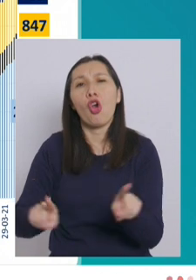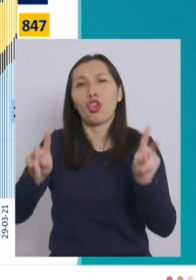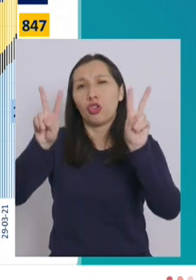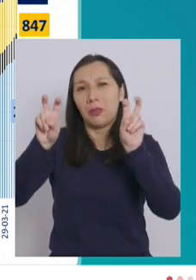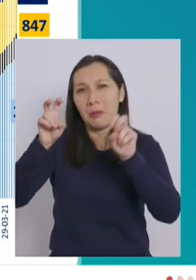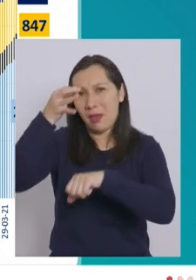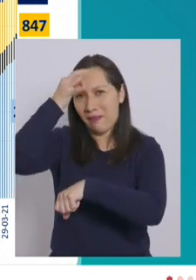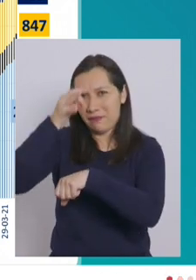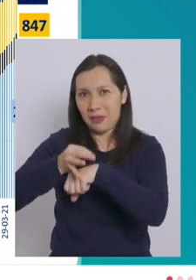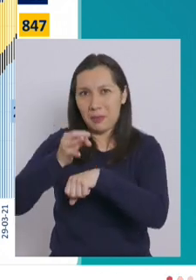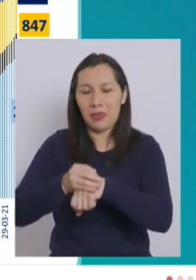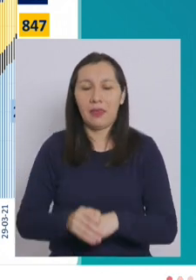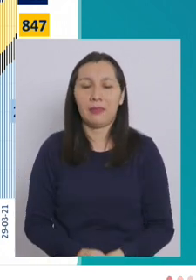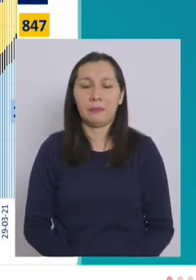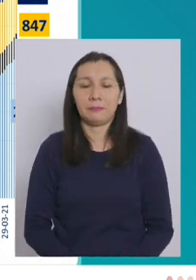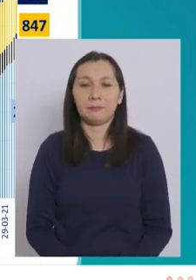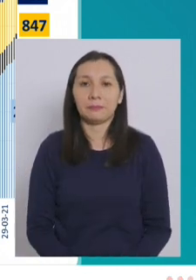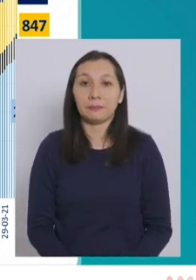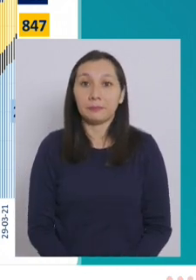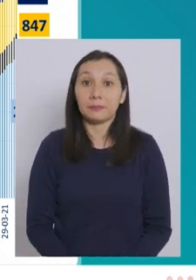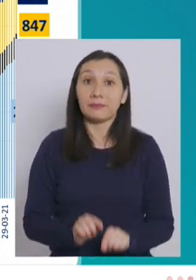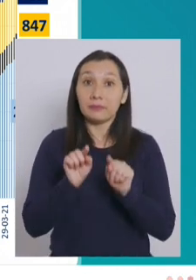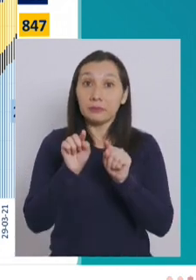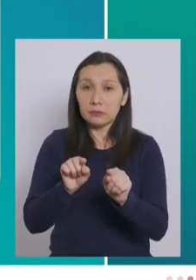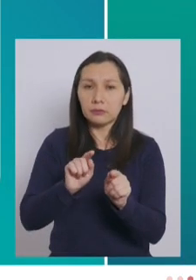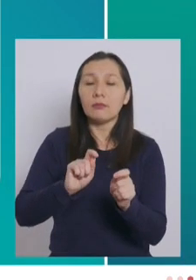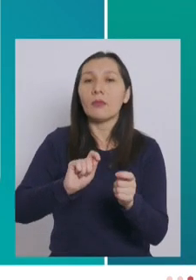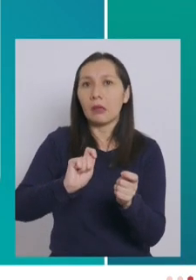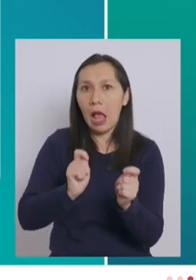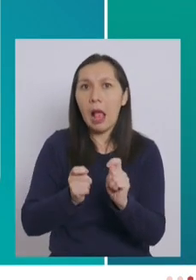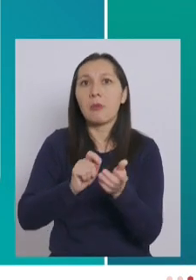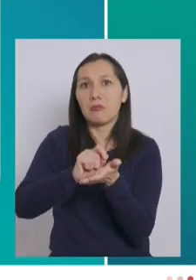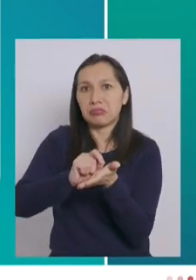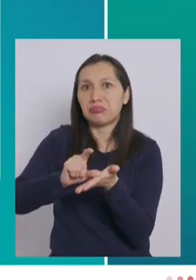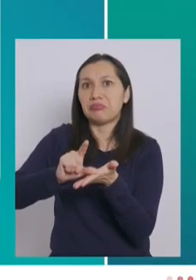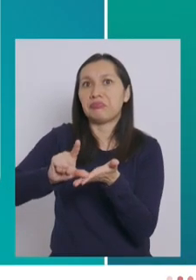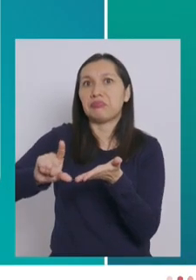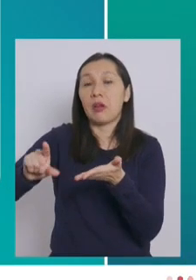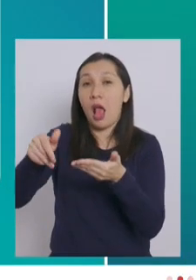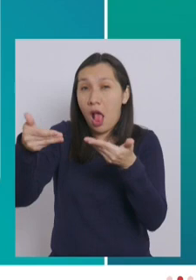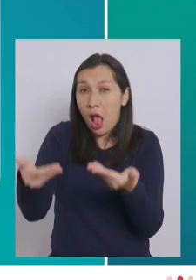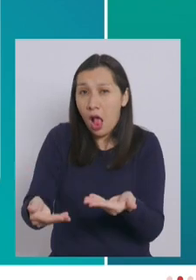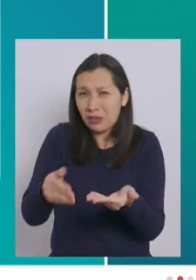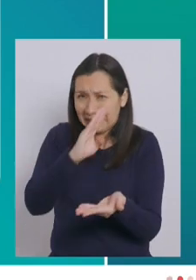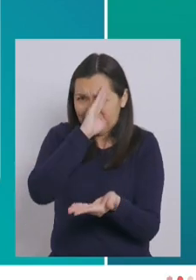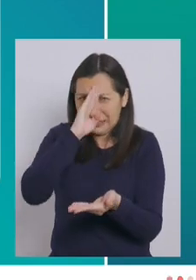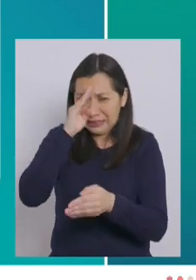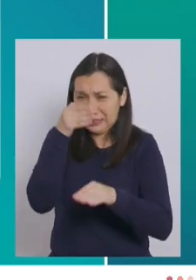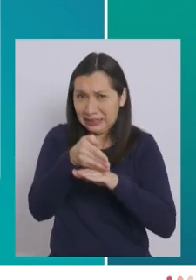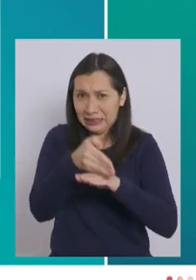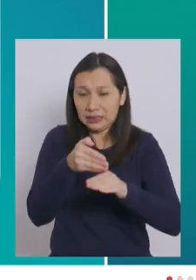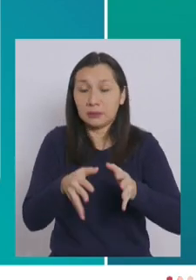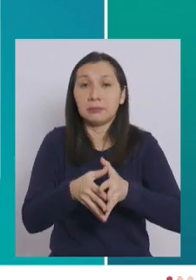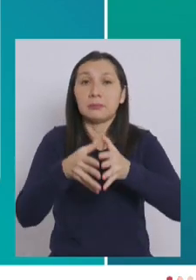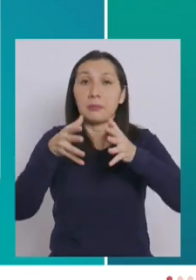enfermedades. Esto ha evolucionado y hoy día la demanda es aún mayor.